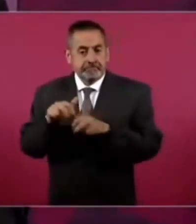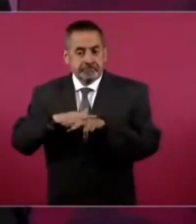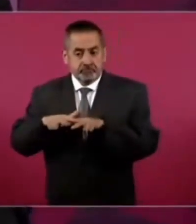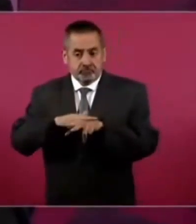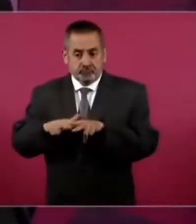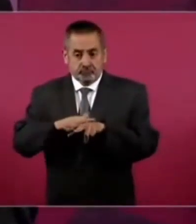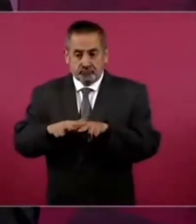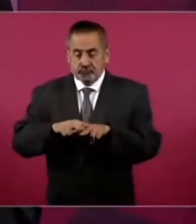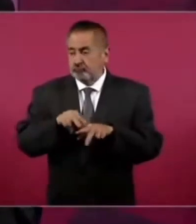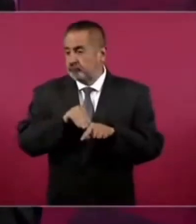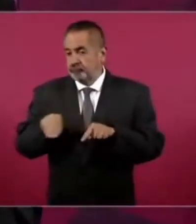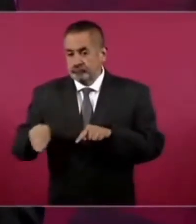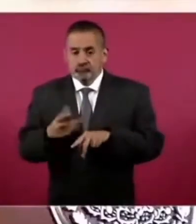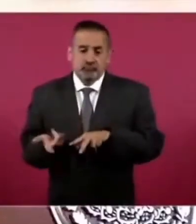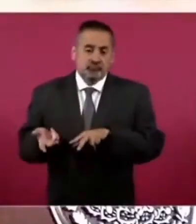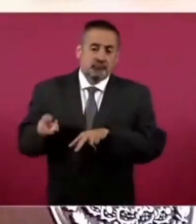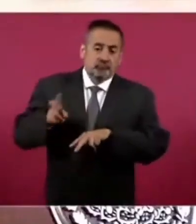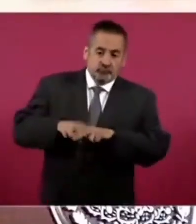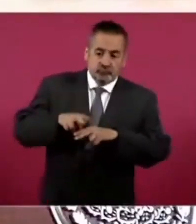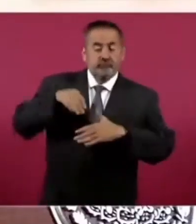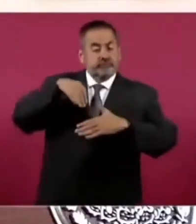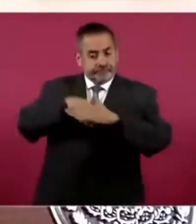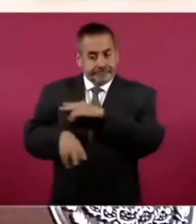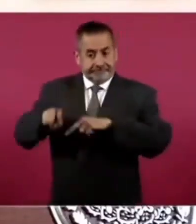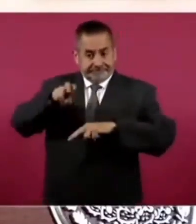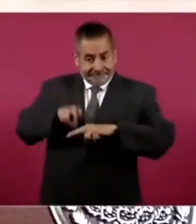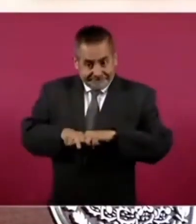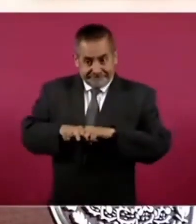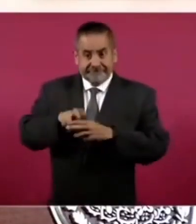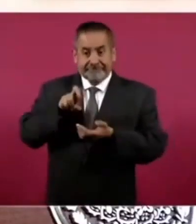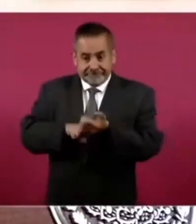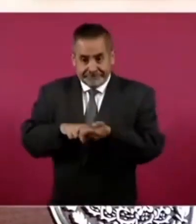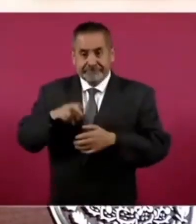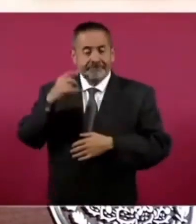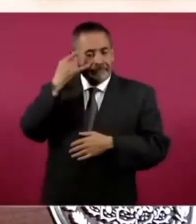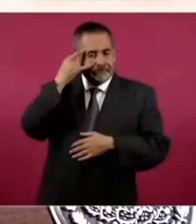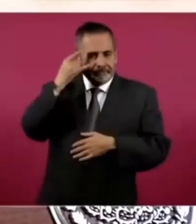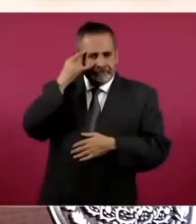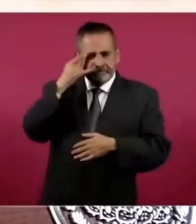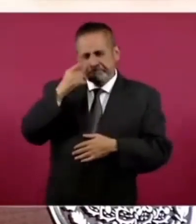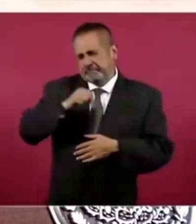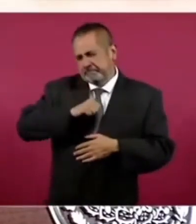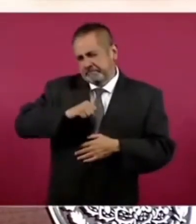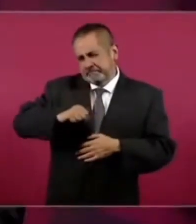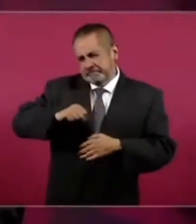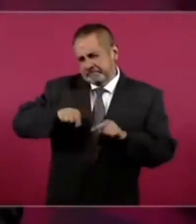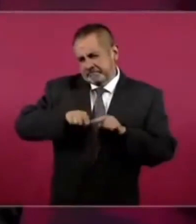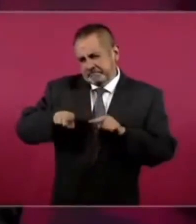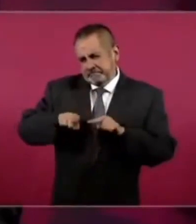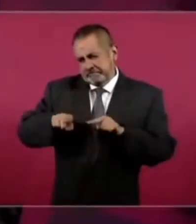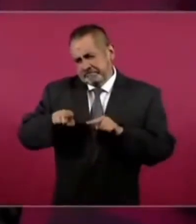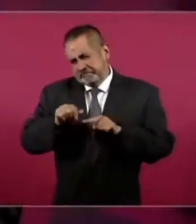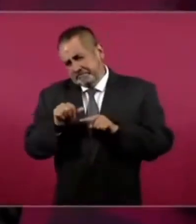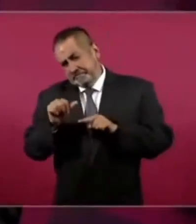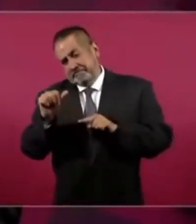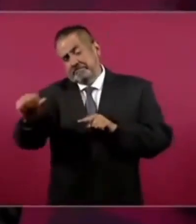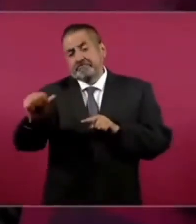Que abordamos el Tren Maya en Campeche hasta Cancún.